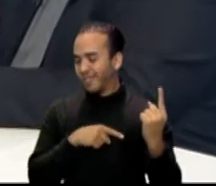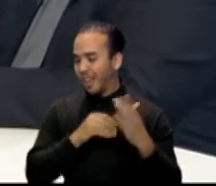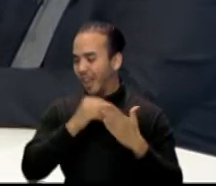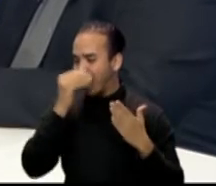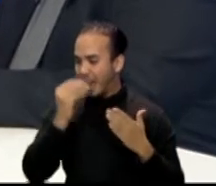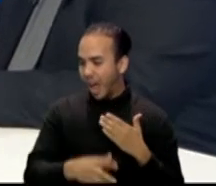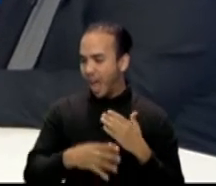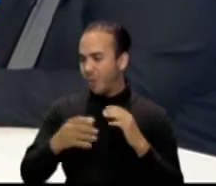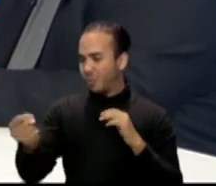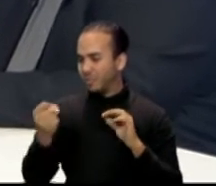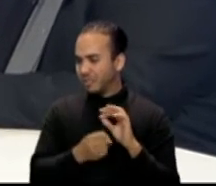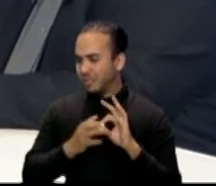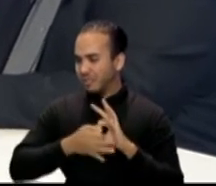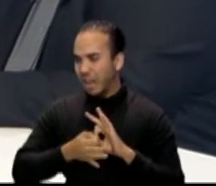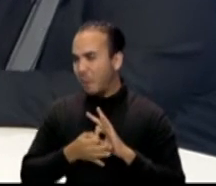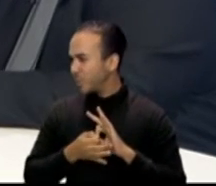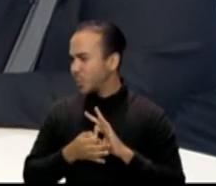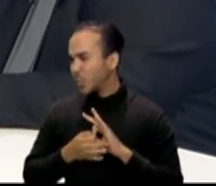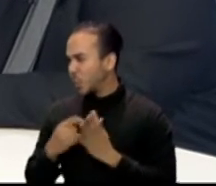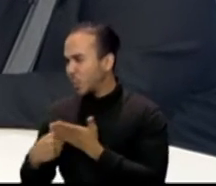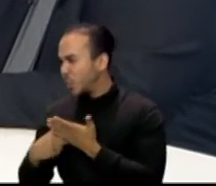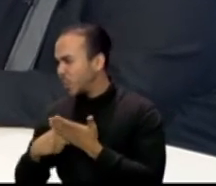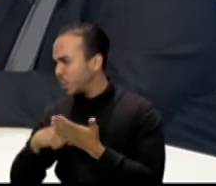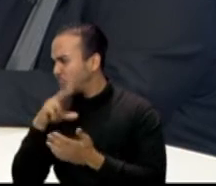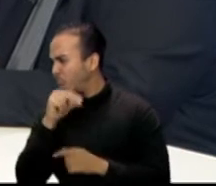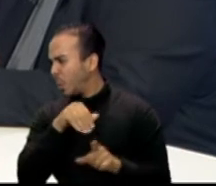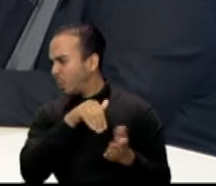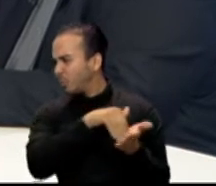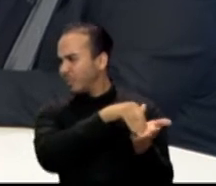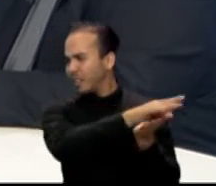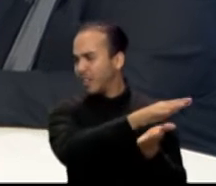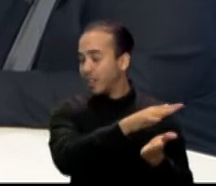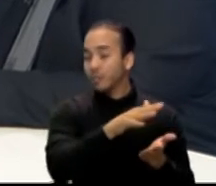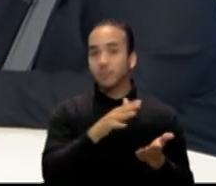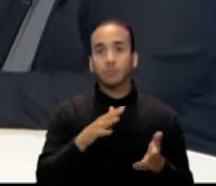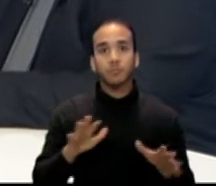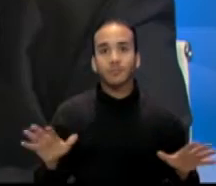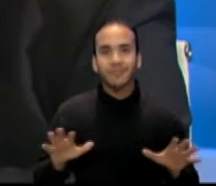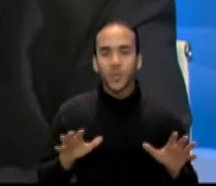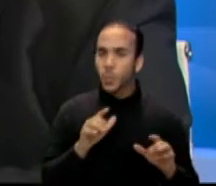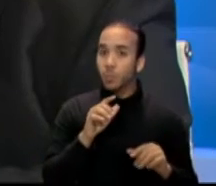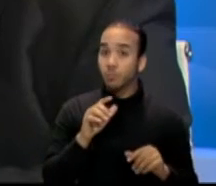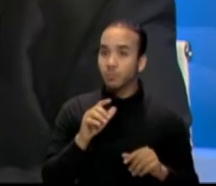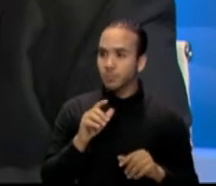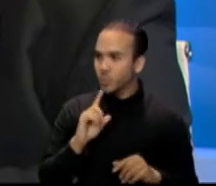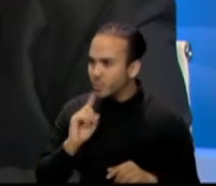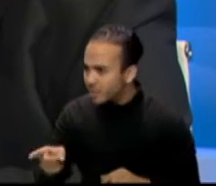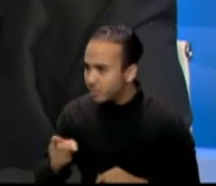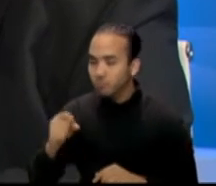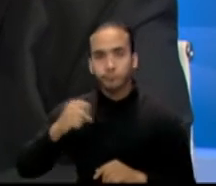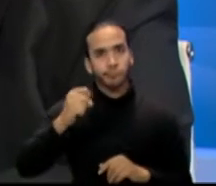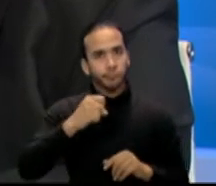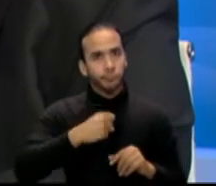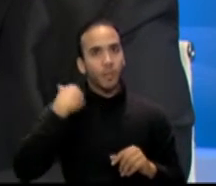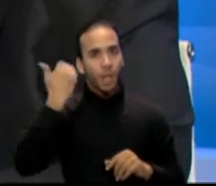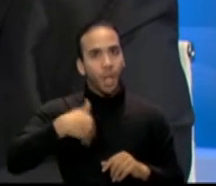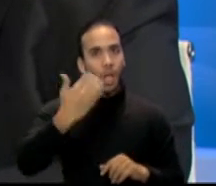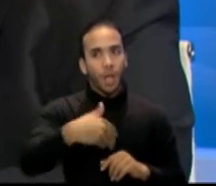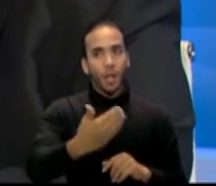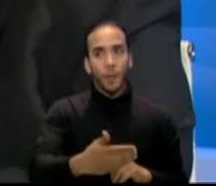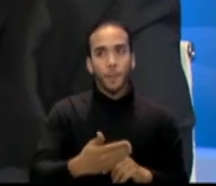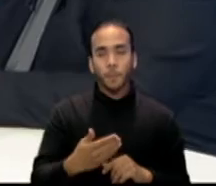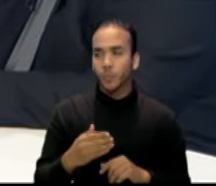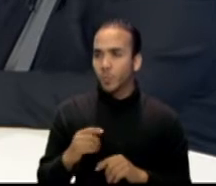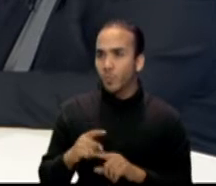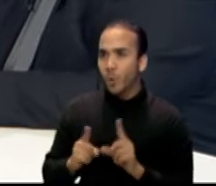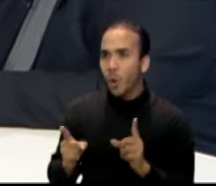el contratar al intérprete, tenerlo aquí. Y realmente no, o el sordo... No, eso ocurre frecuentemente. Y entonces... O no, pero el